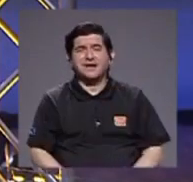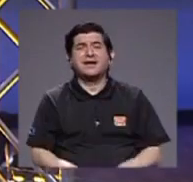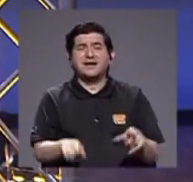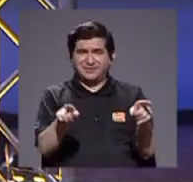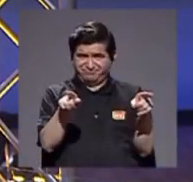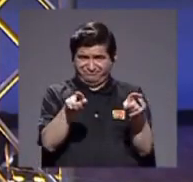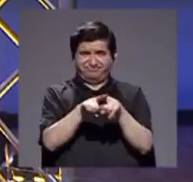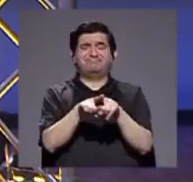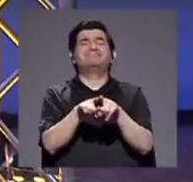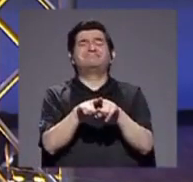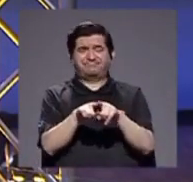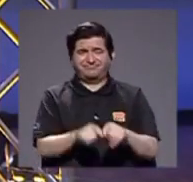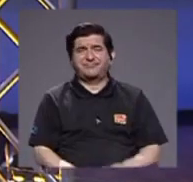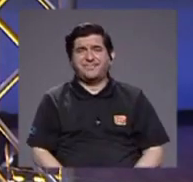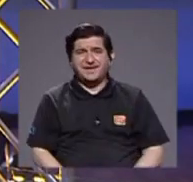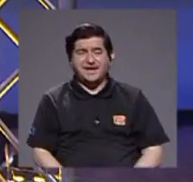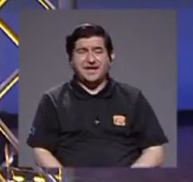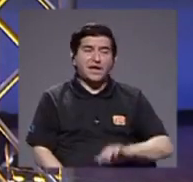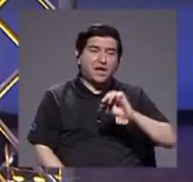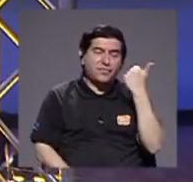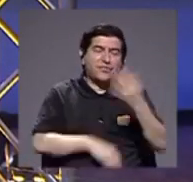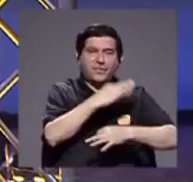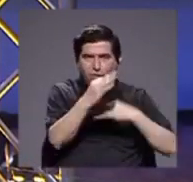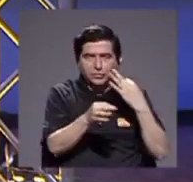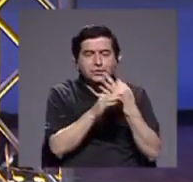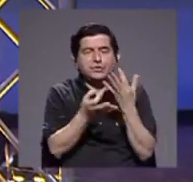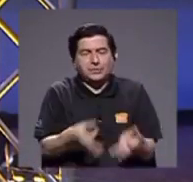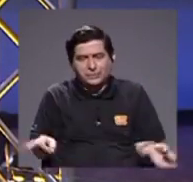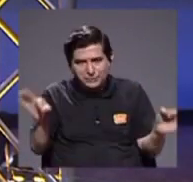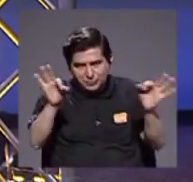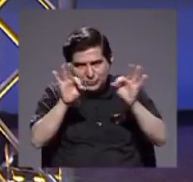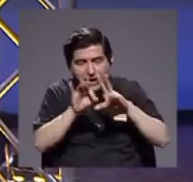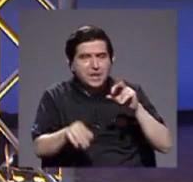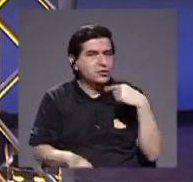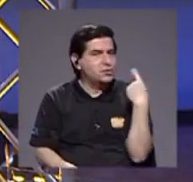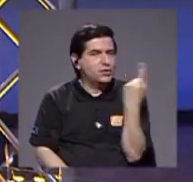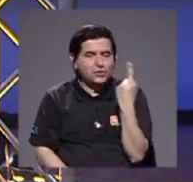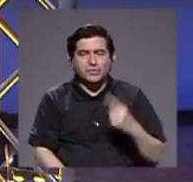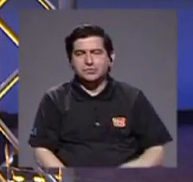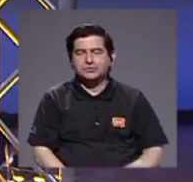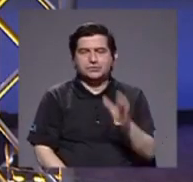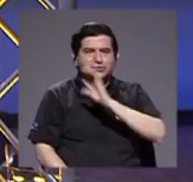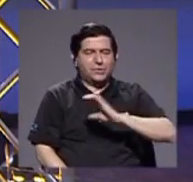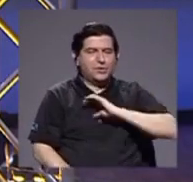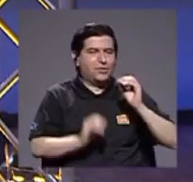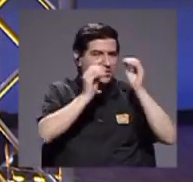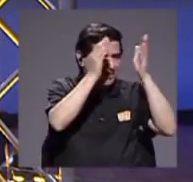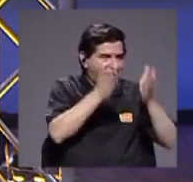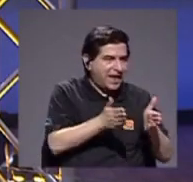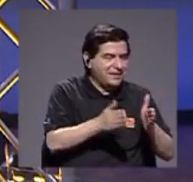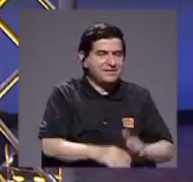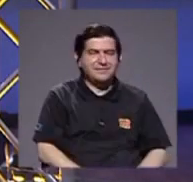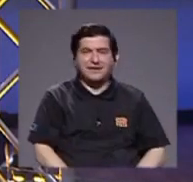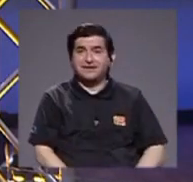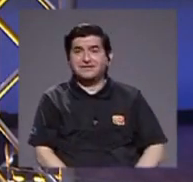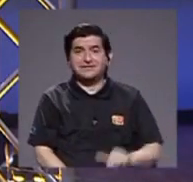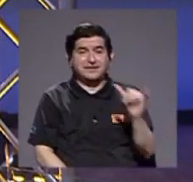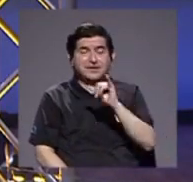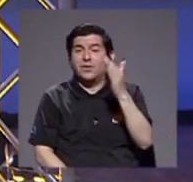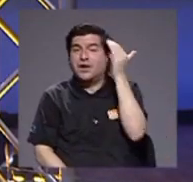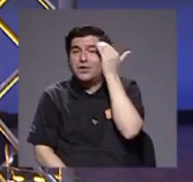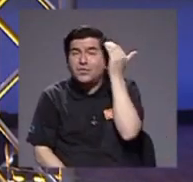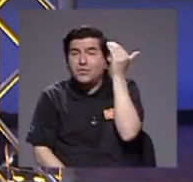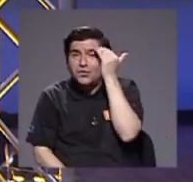ahí tenemos desigualdades otras desigualdades importantes no solamente en la calidad de los docentes sino también en el